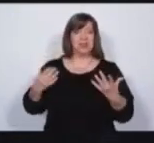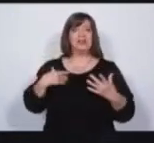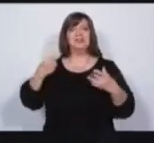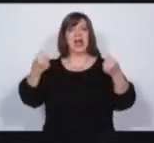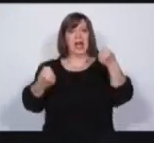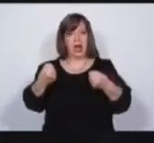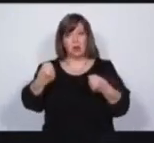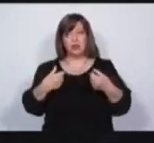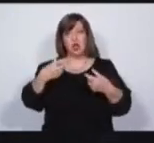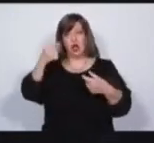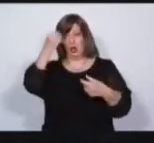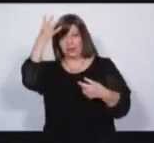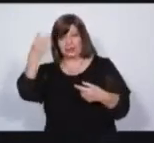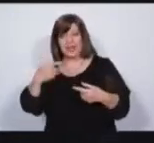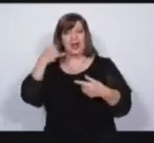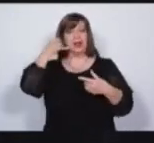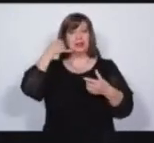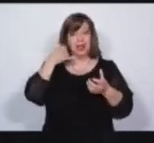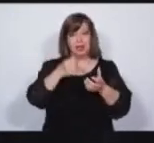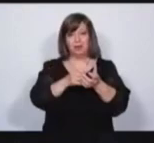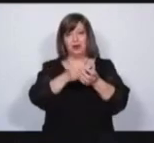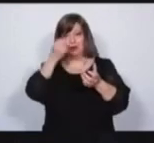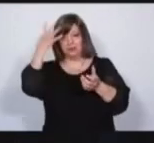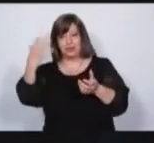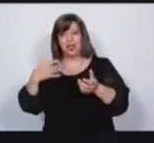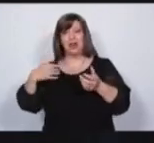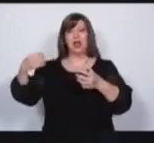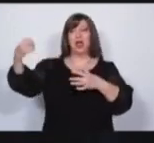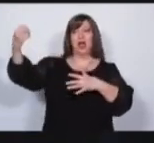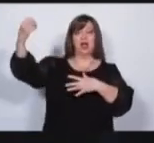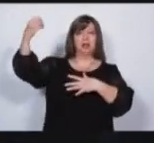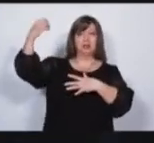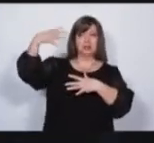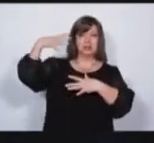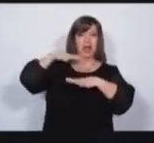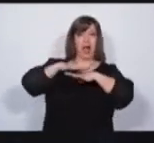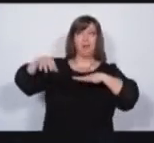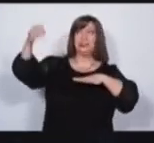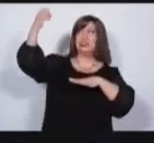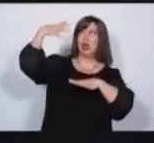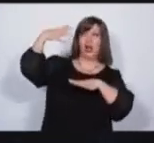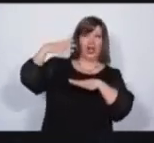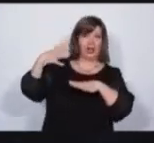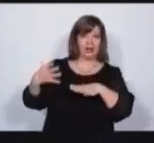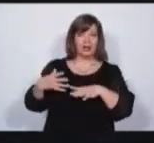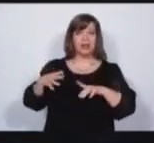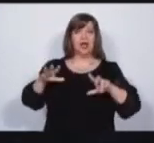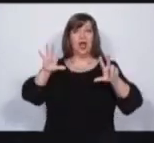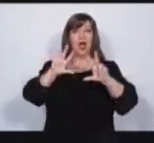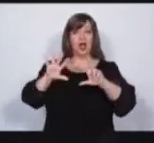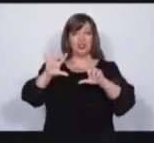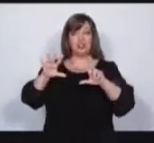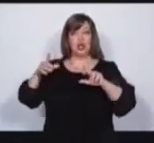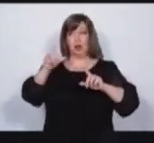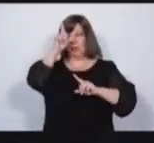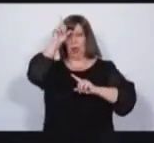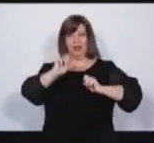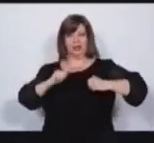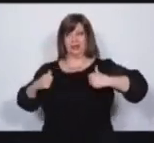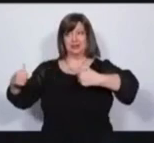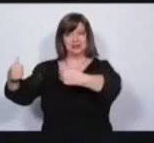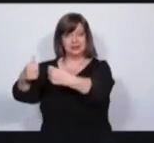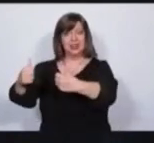oficiales, teléfonos oficiales, camas solares. Ocho, ocho custodios. Miren, esos